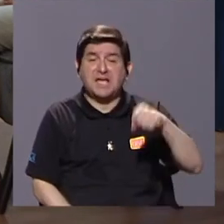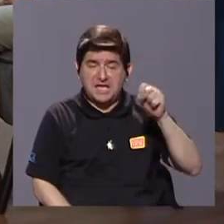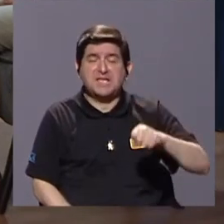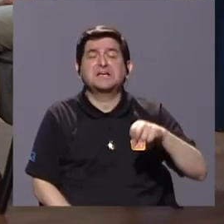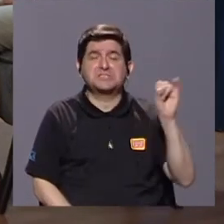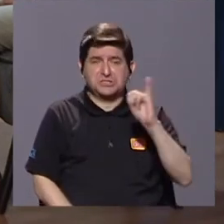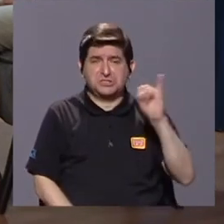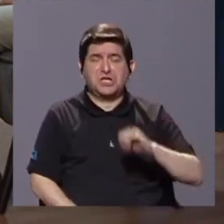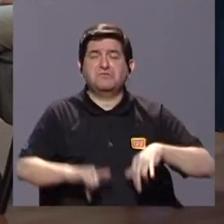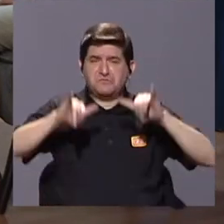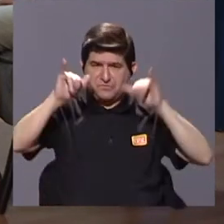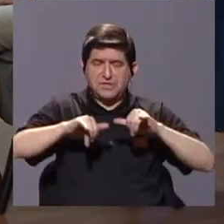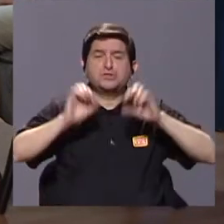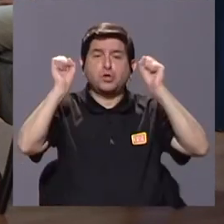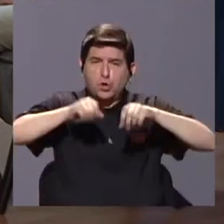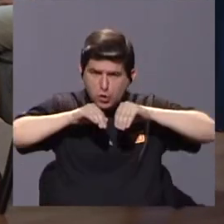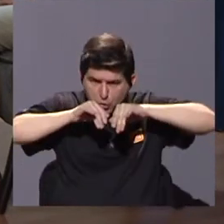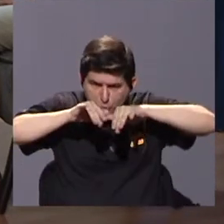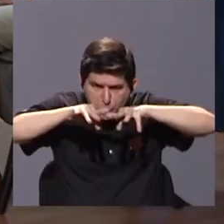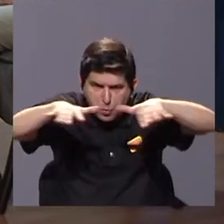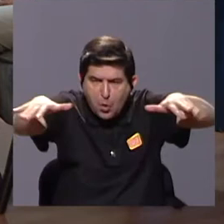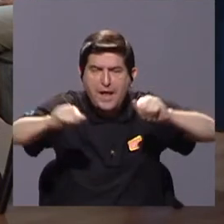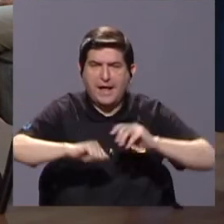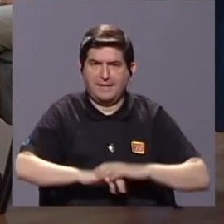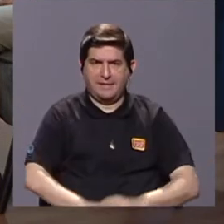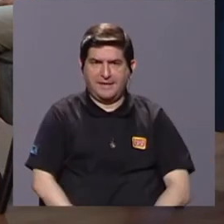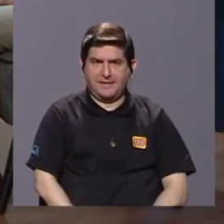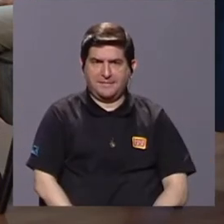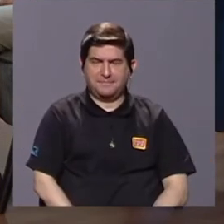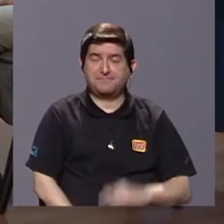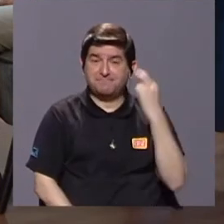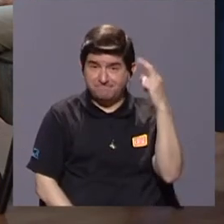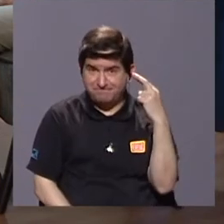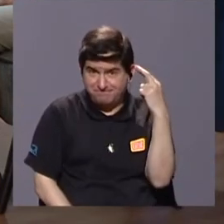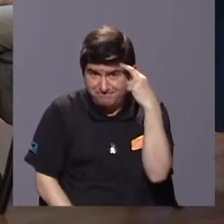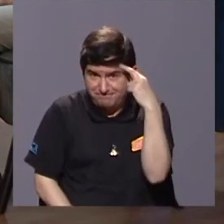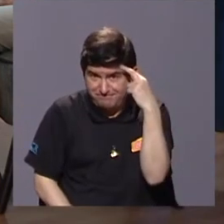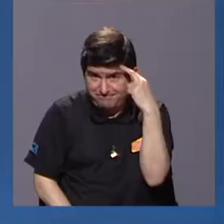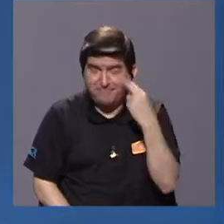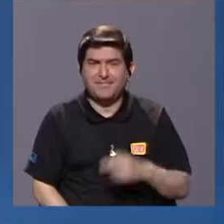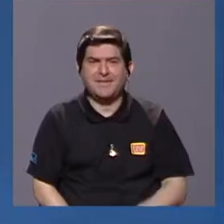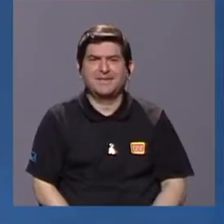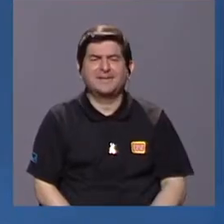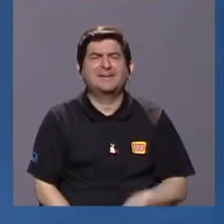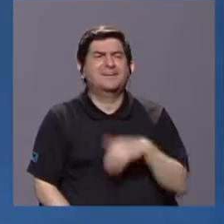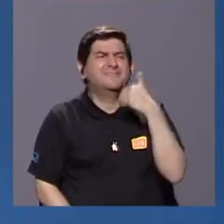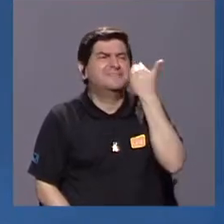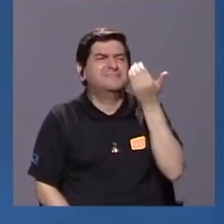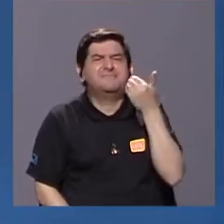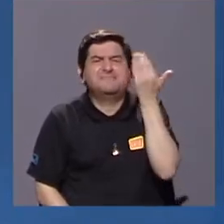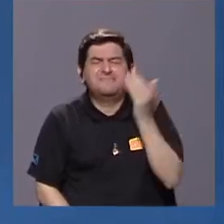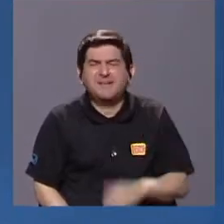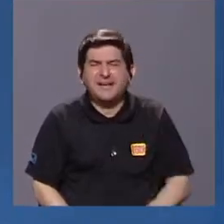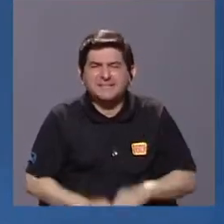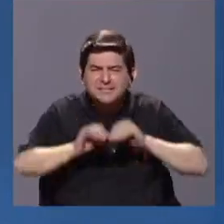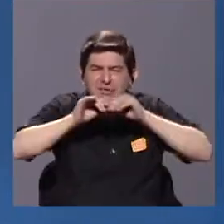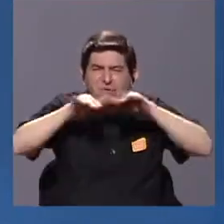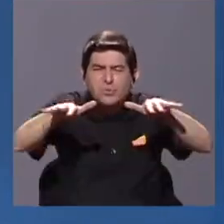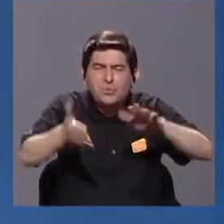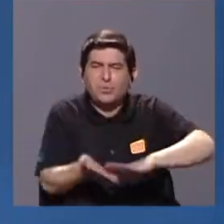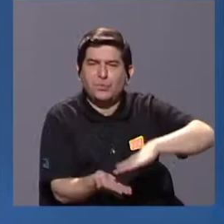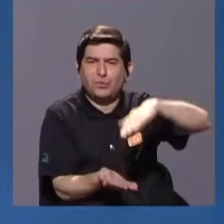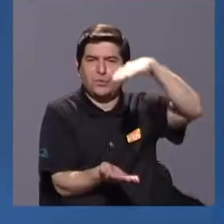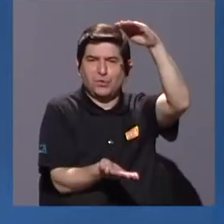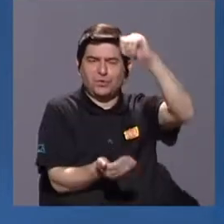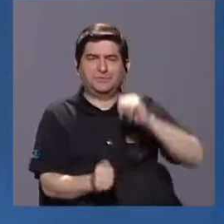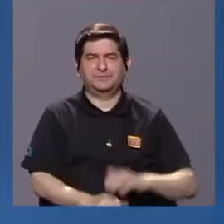especies capaces de transmitir el agente infeccioso y por lo tanto la facilidad de transmisión se aumenta.